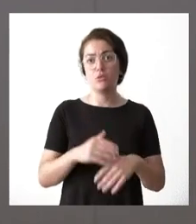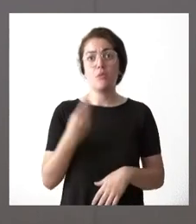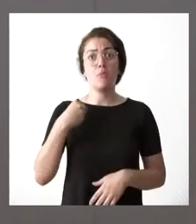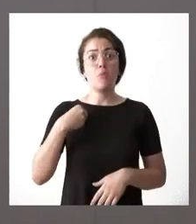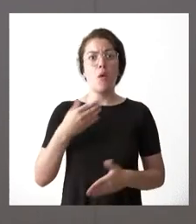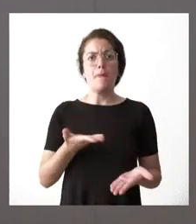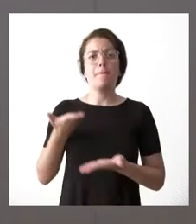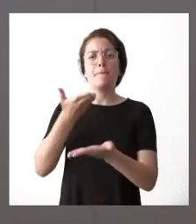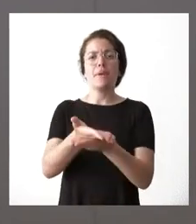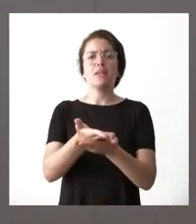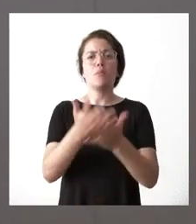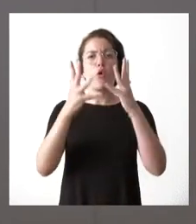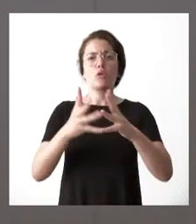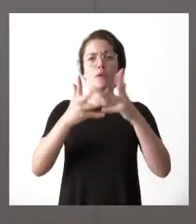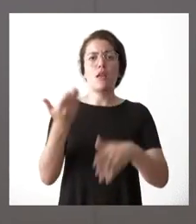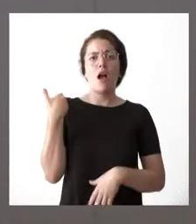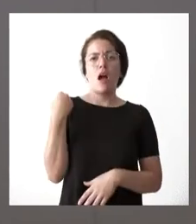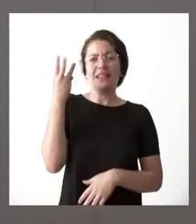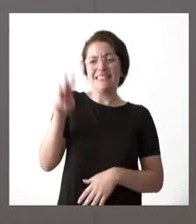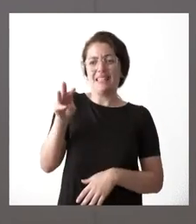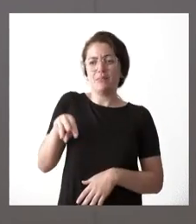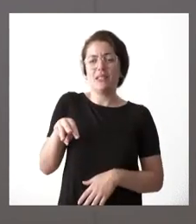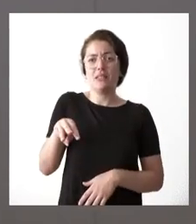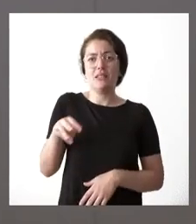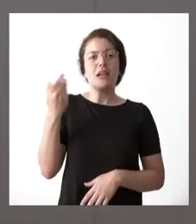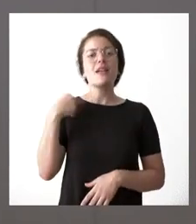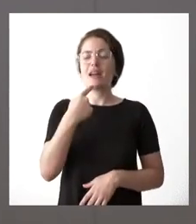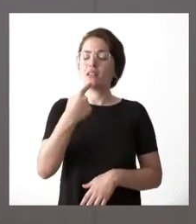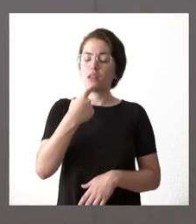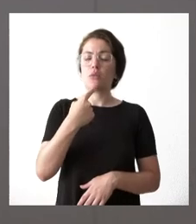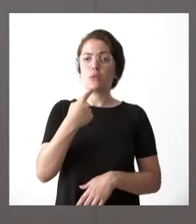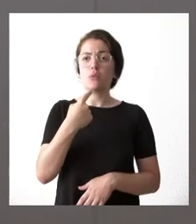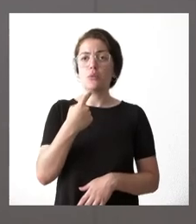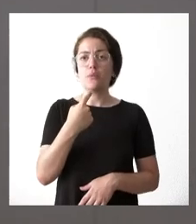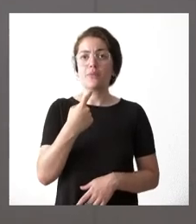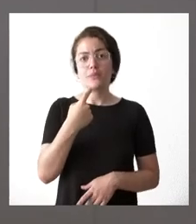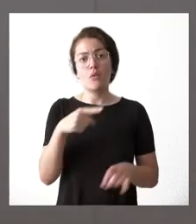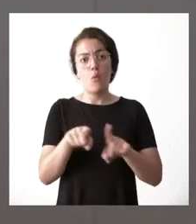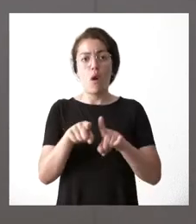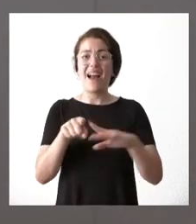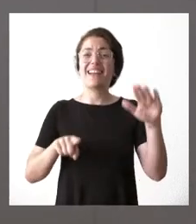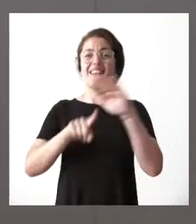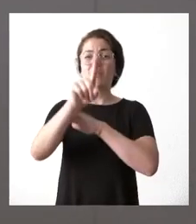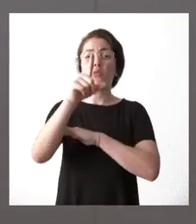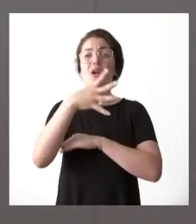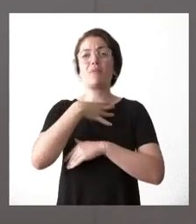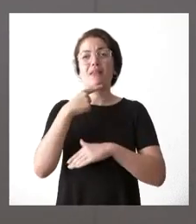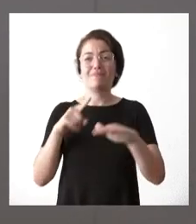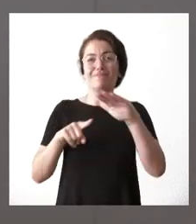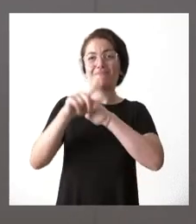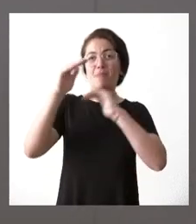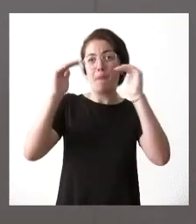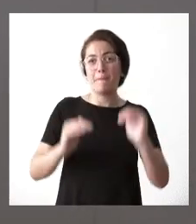Castilla y León del último trimestre ya planteábamos alguna cuestión en ese sentido de que seguramente el crecimiento podría ser menor claramente del